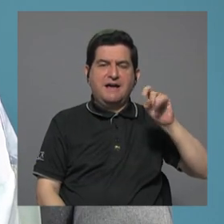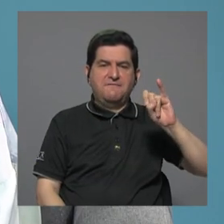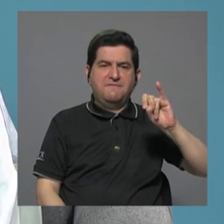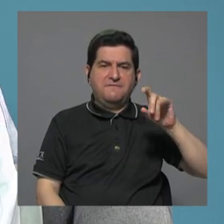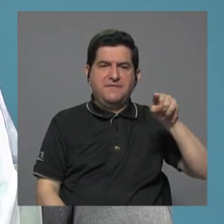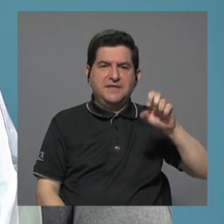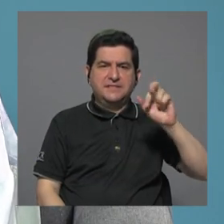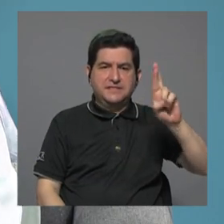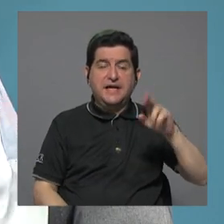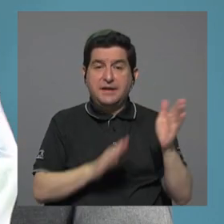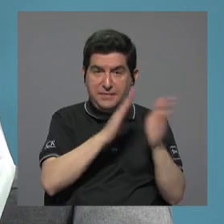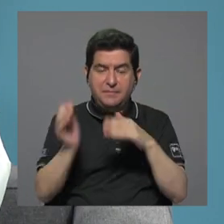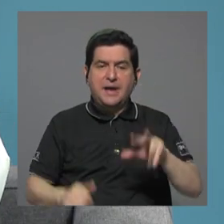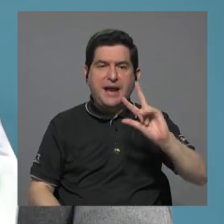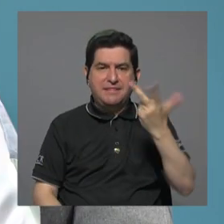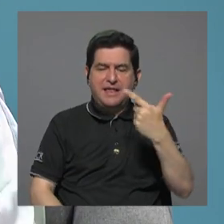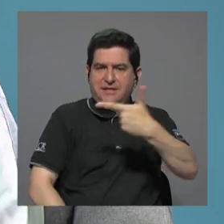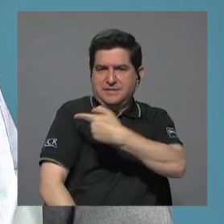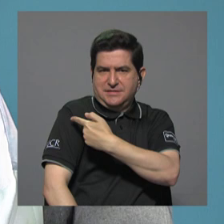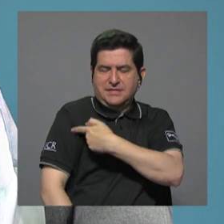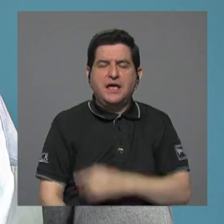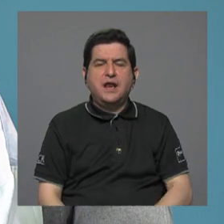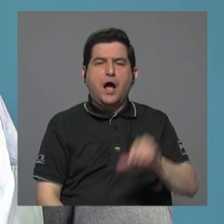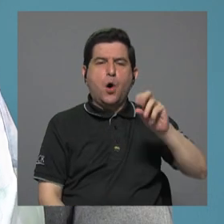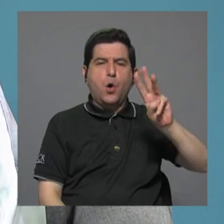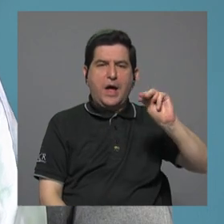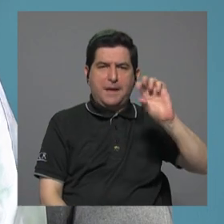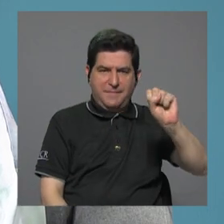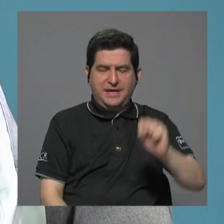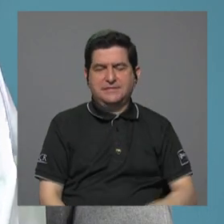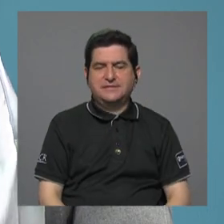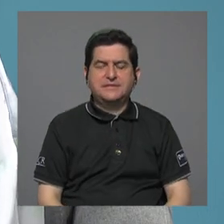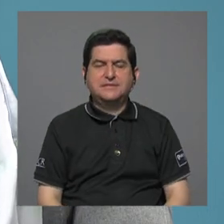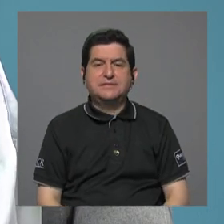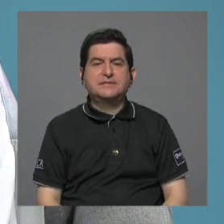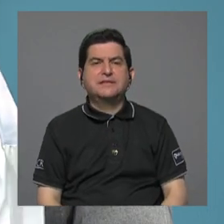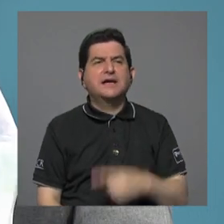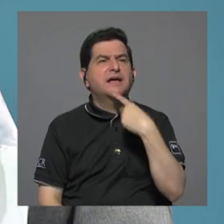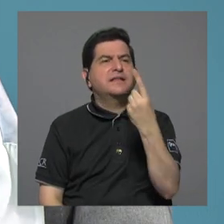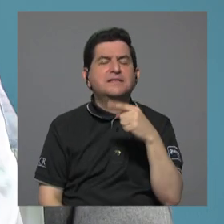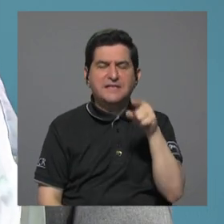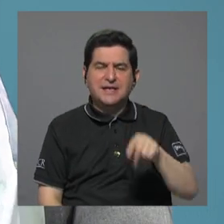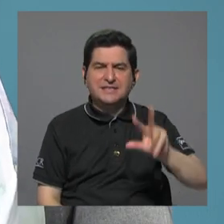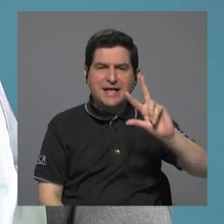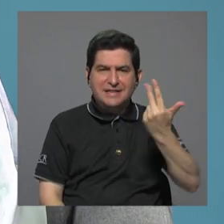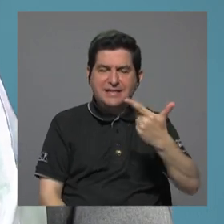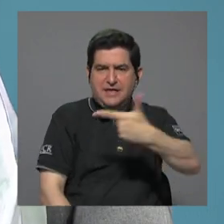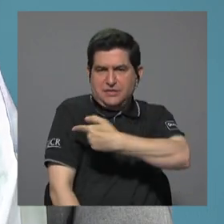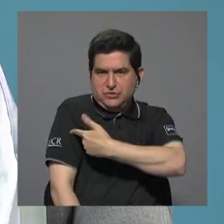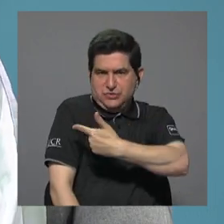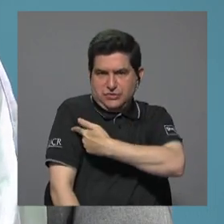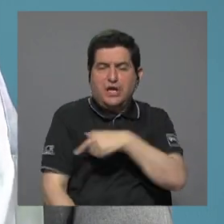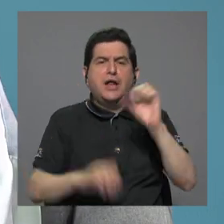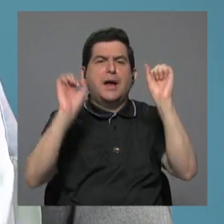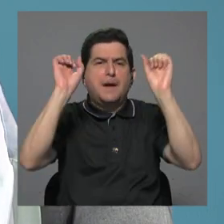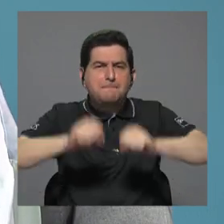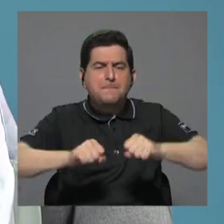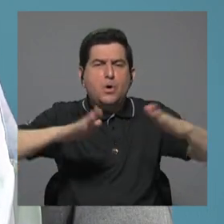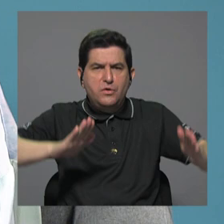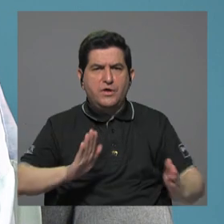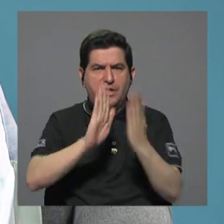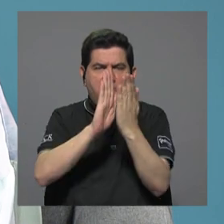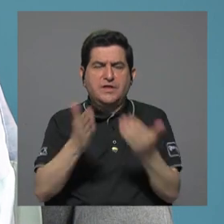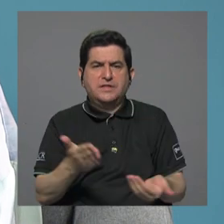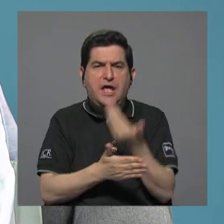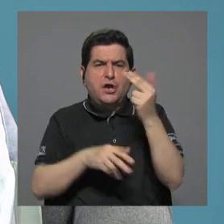dosis, y han dicho, me parece la Organización Mundial de la Salud, que con esta tercera dosis, pues se podría enfrentar